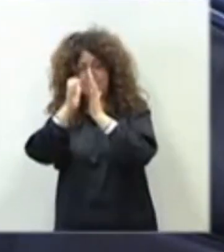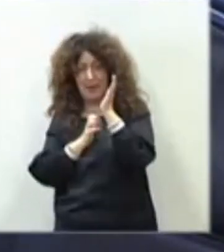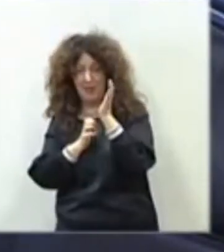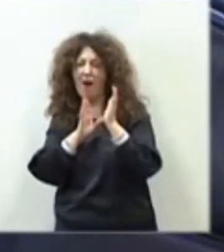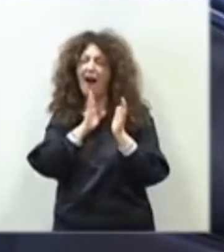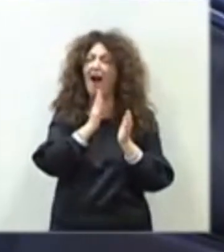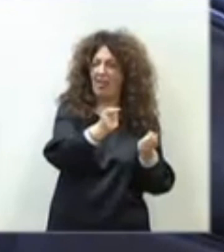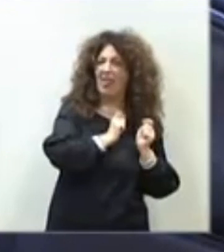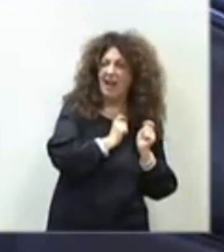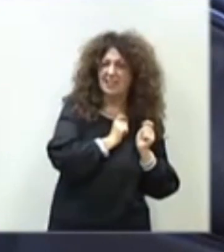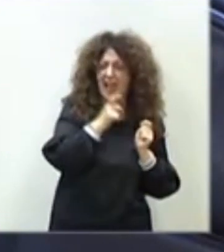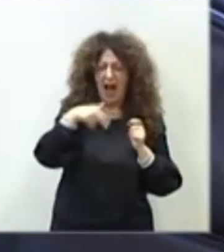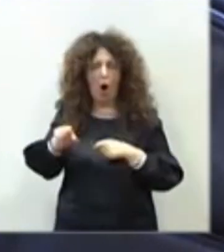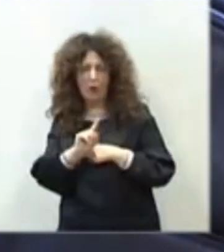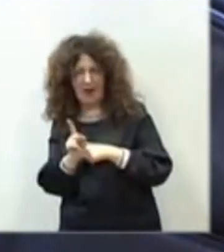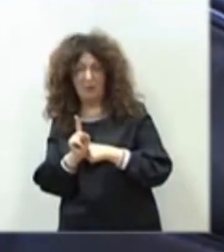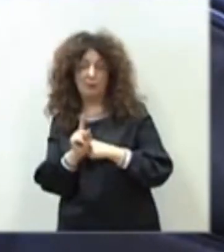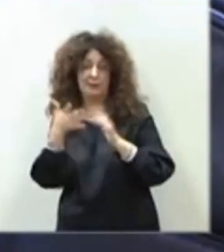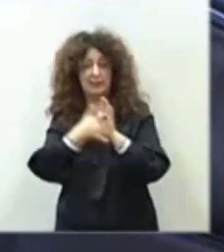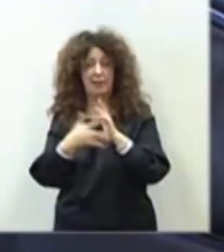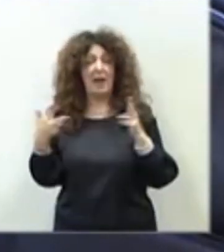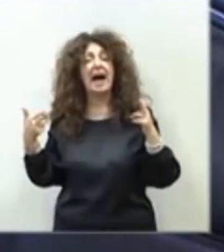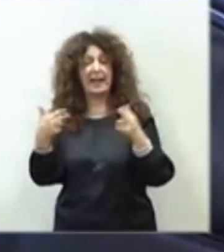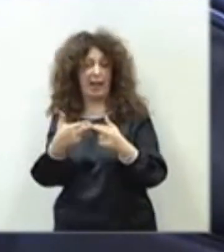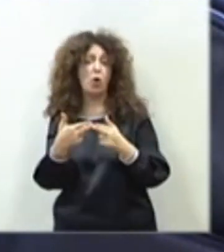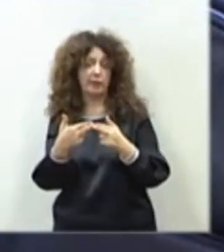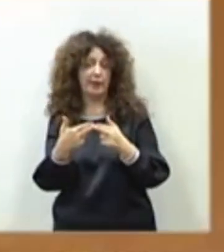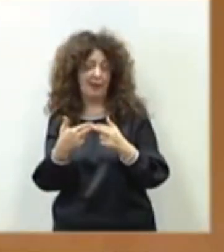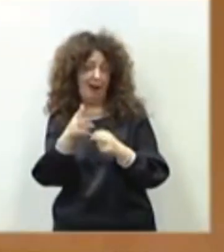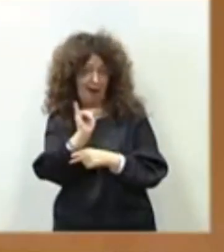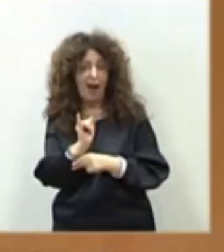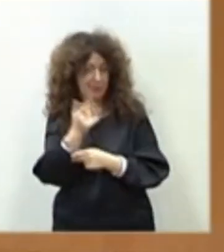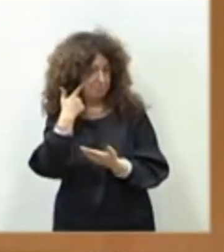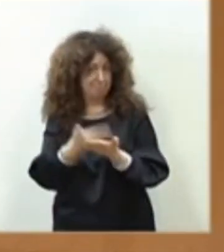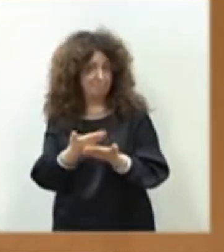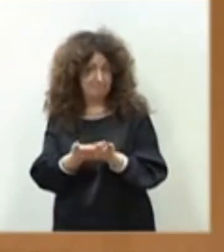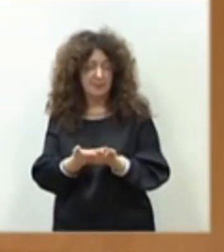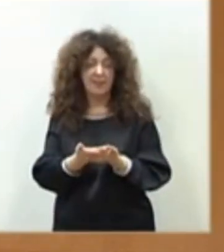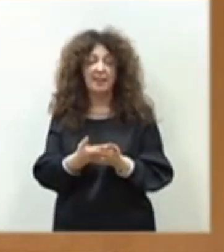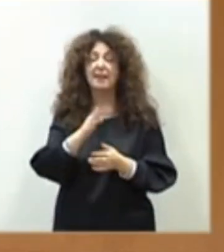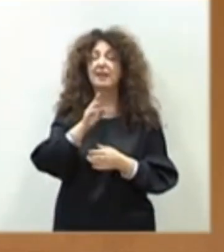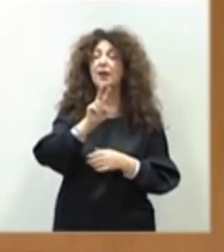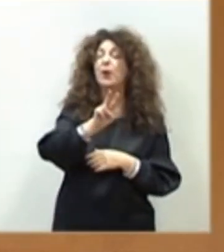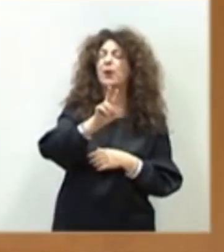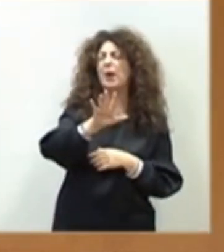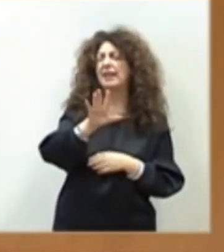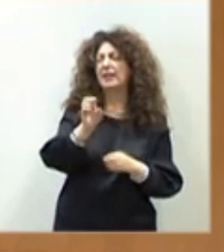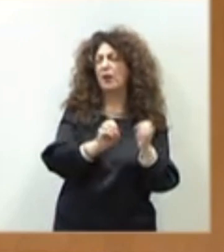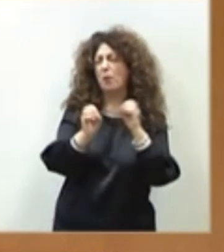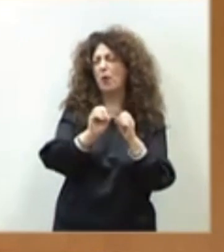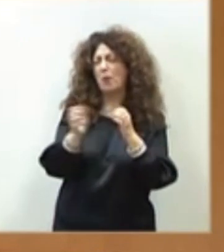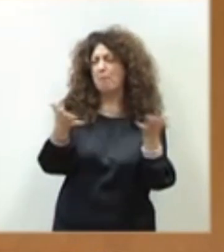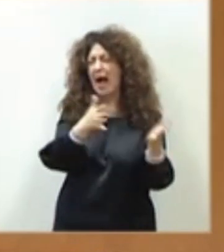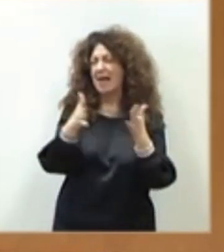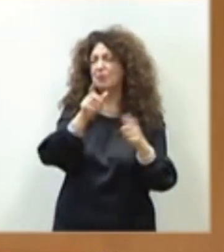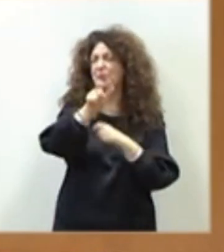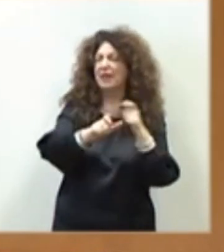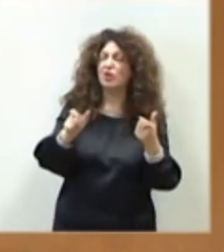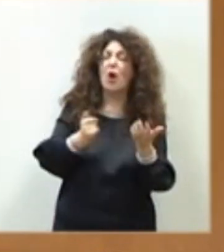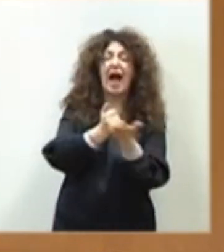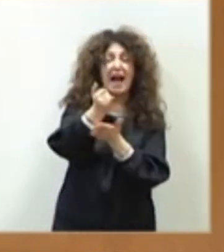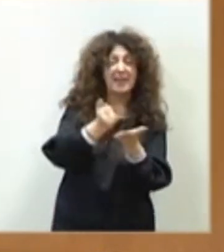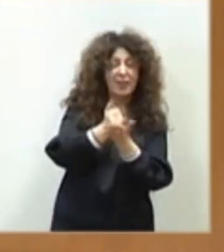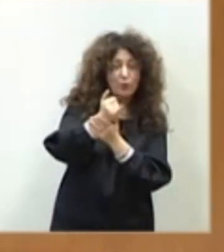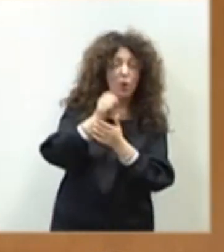¿Luego hay recorte o no hay recorte? Yo creo que hay recorte. De hecho, ha habido un 25% de agricultores y de